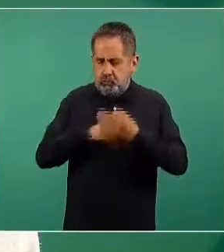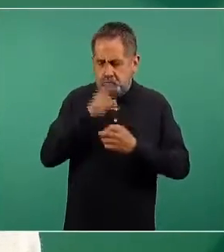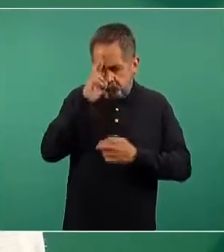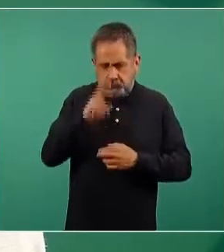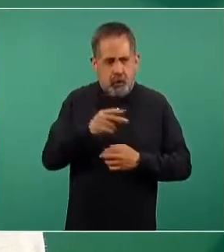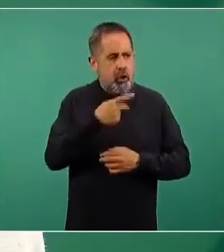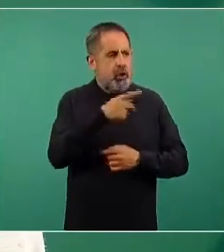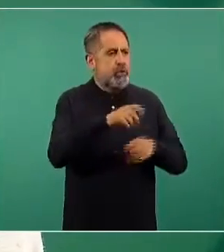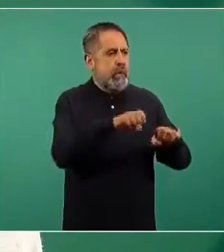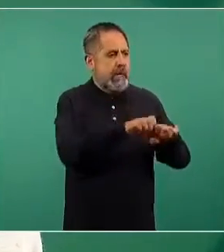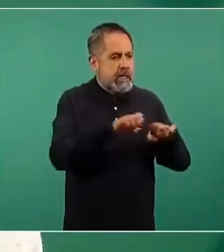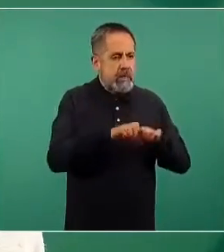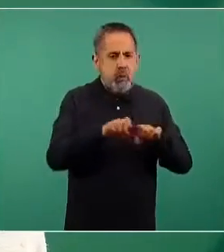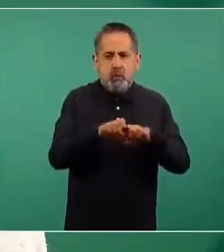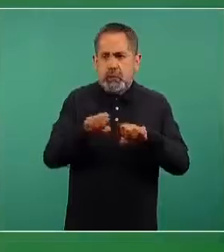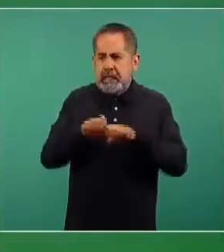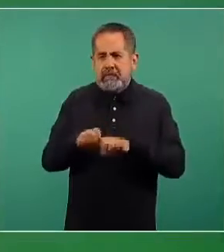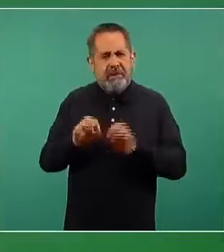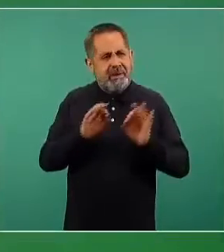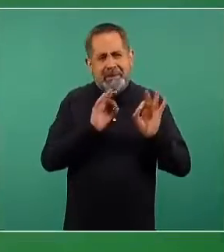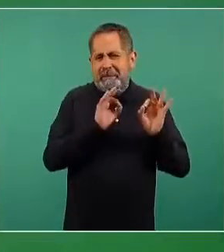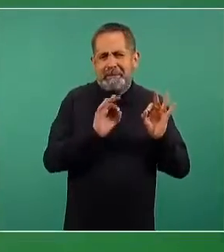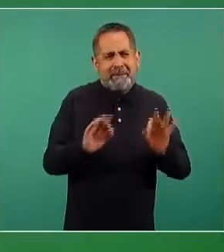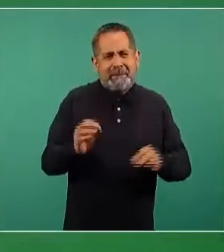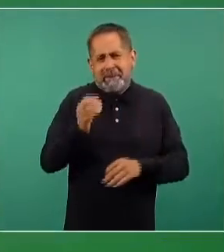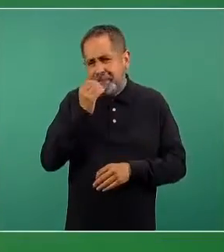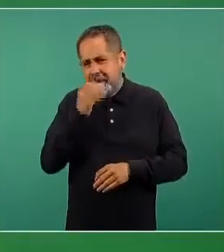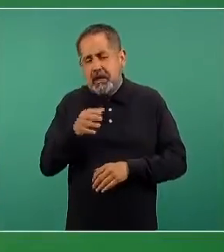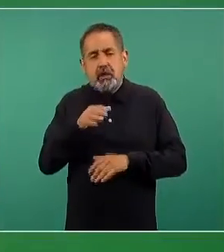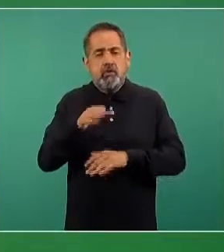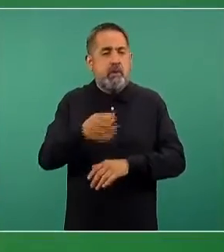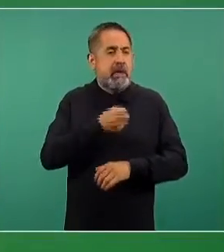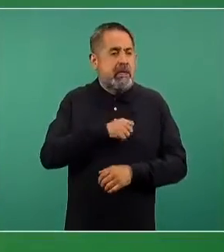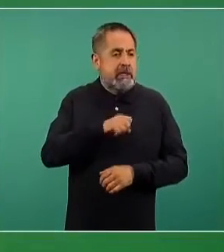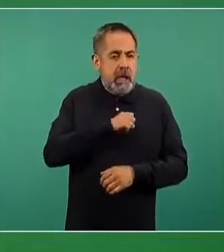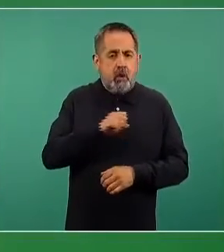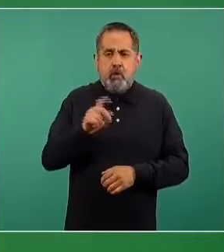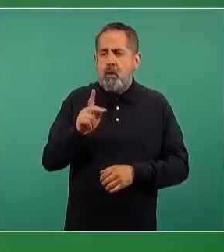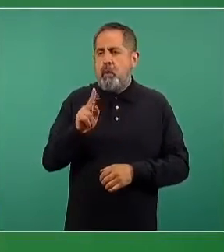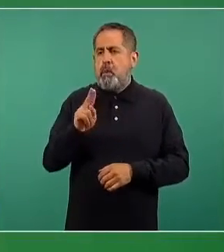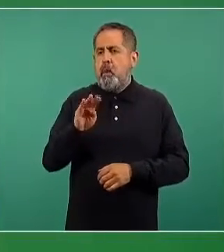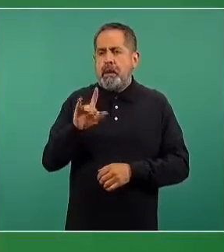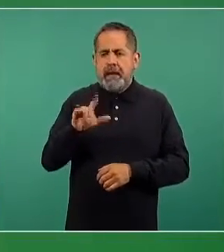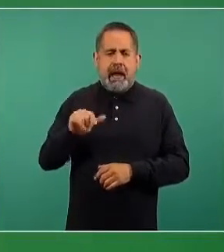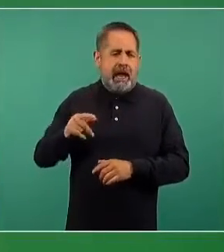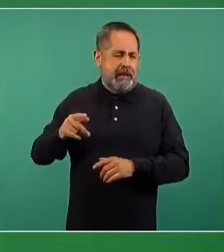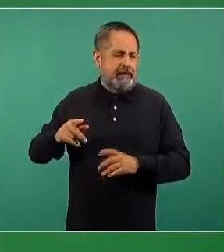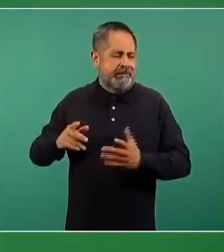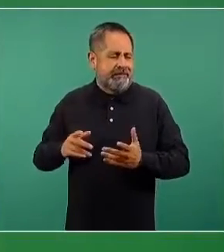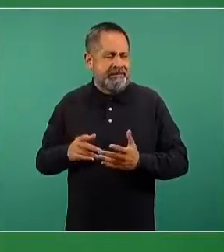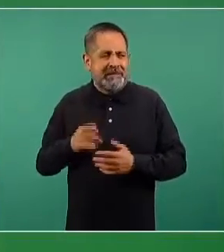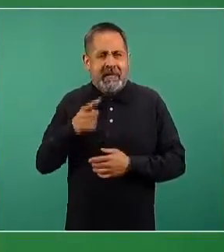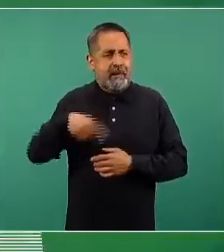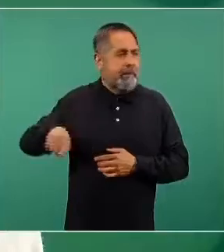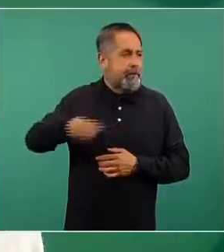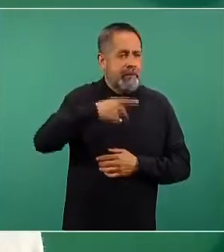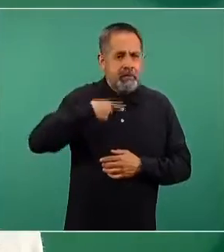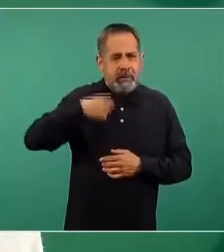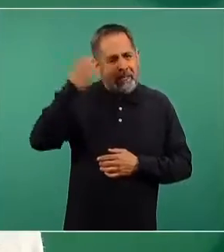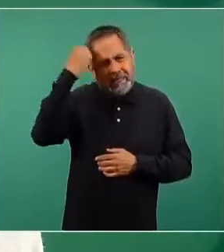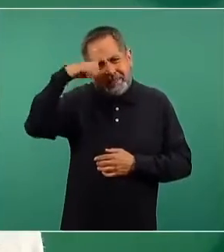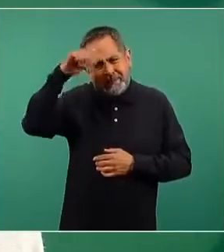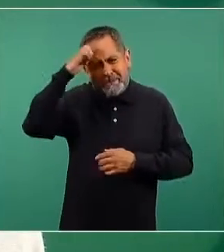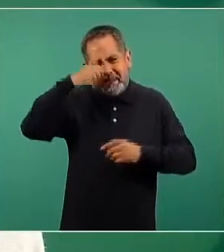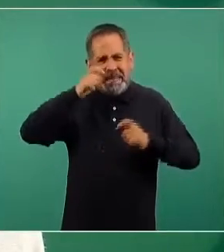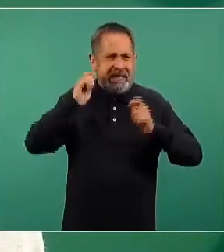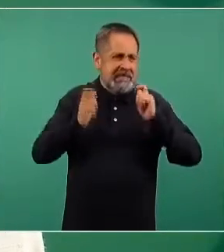equipos técnicos formidables, especialmente en las áreas de salud pública, gente con mucha experiencia y consideramos que es sumamente